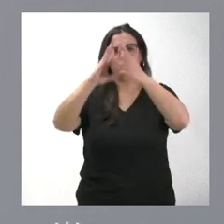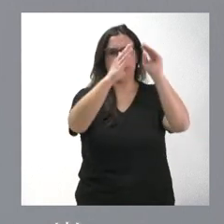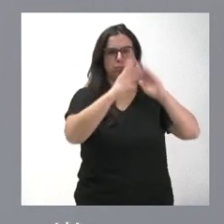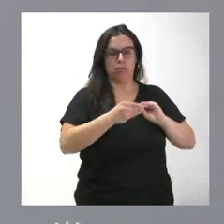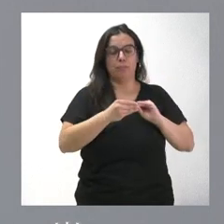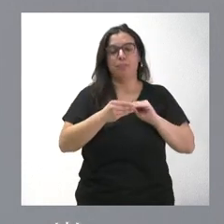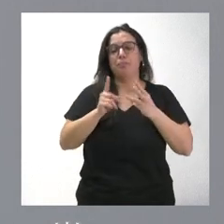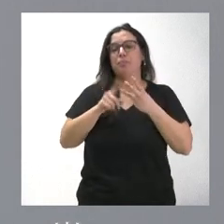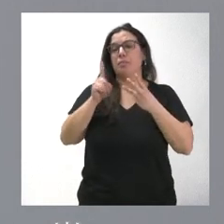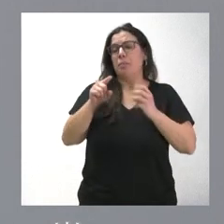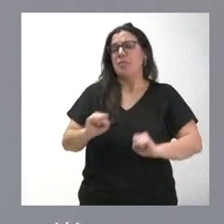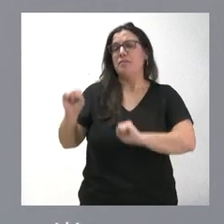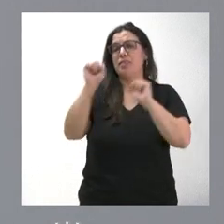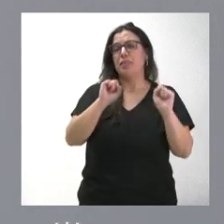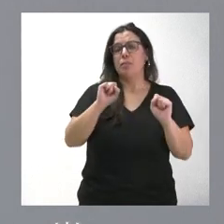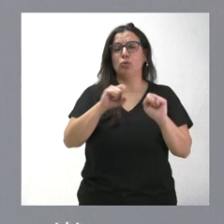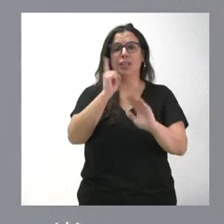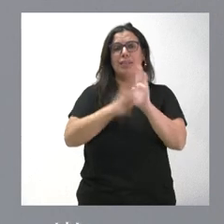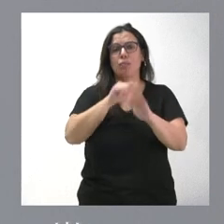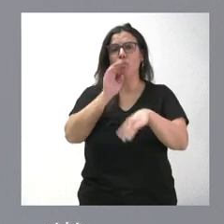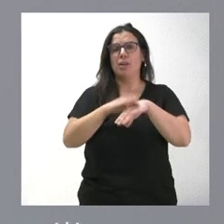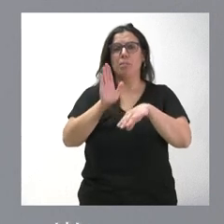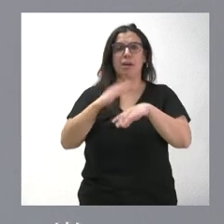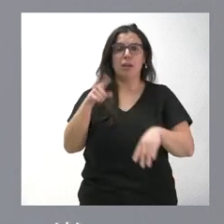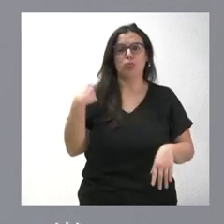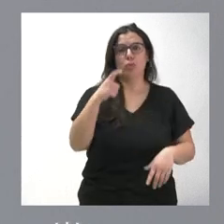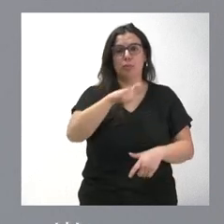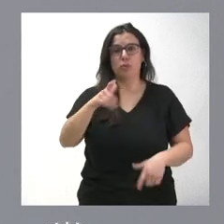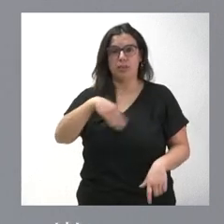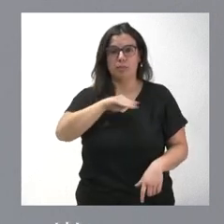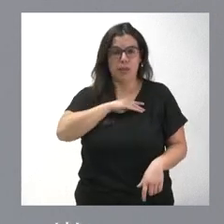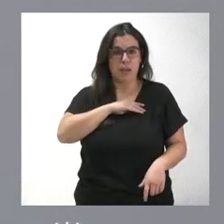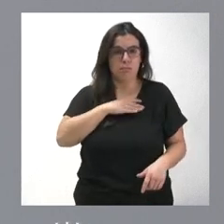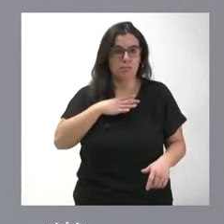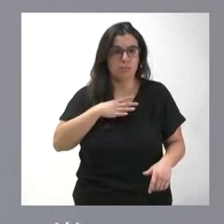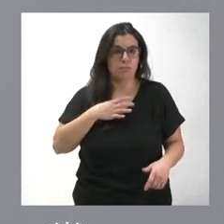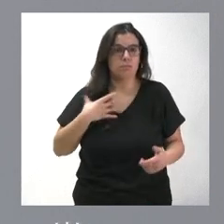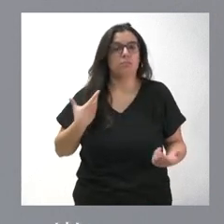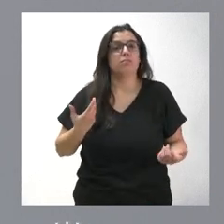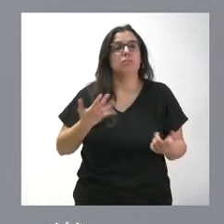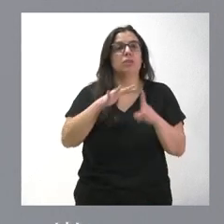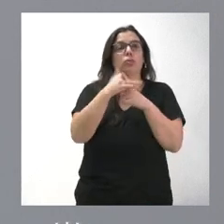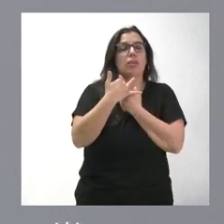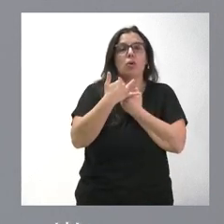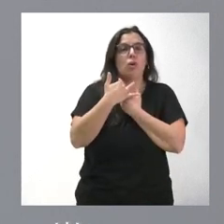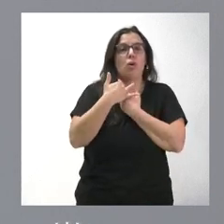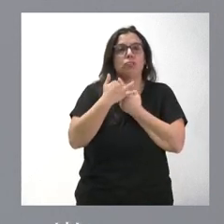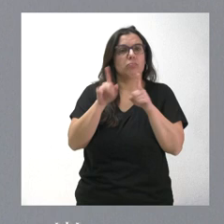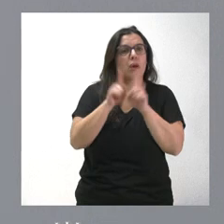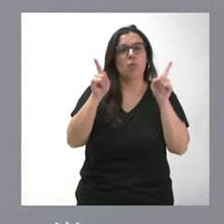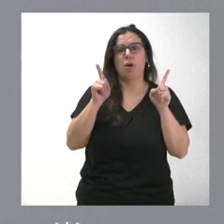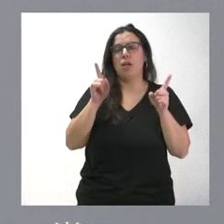Defendemos claramente el cumplimiento de la ley para todos los españoles, sea cual sea su circunstancia, su situación, su